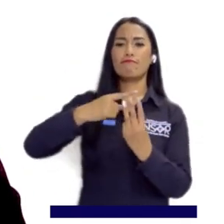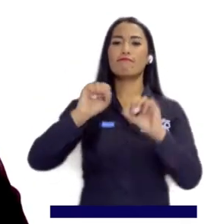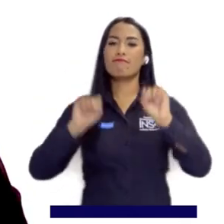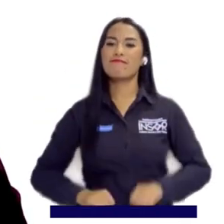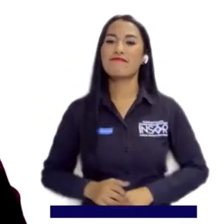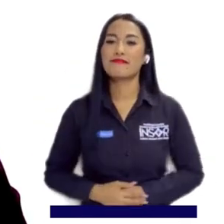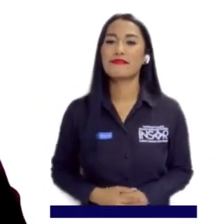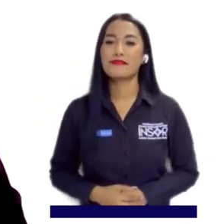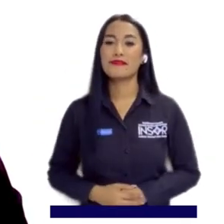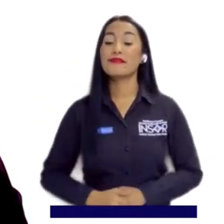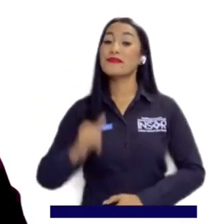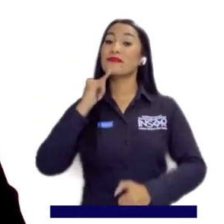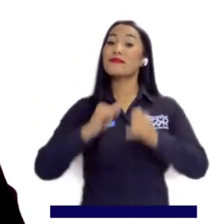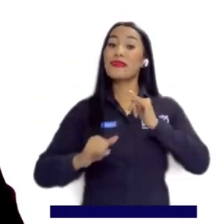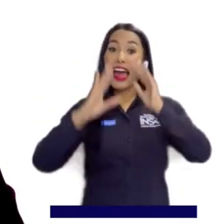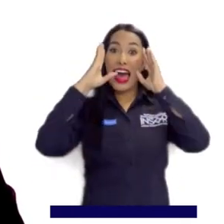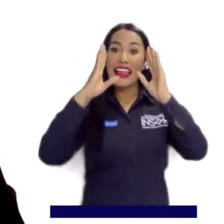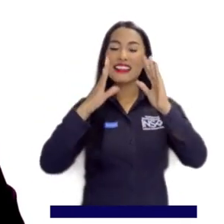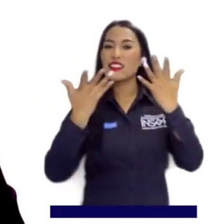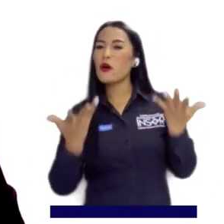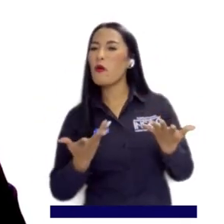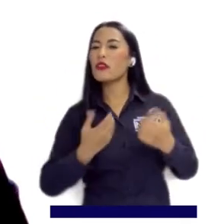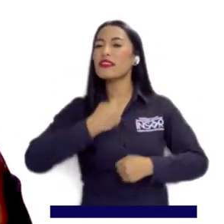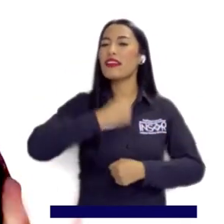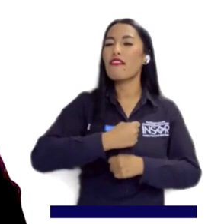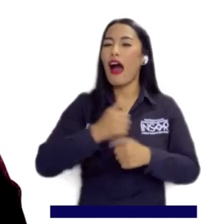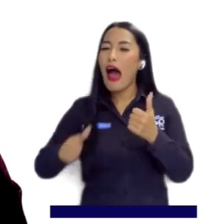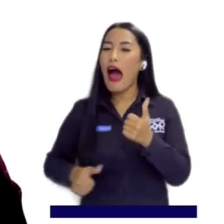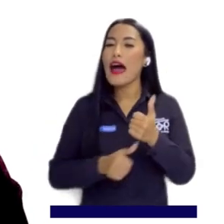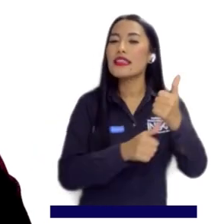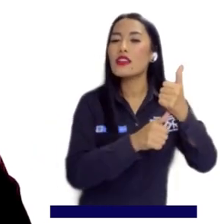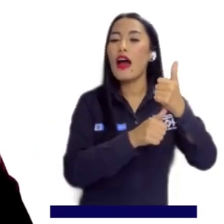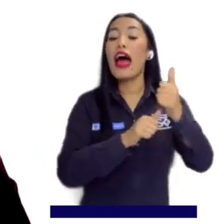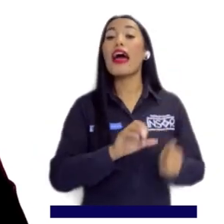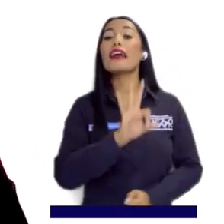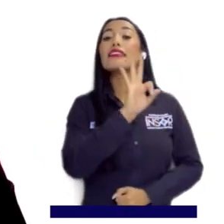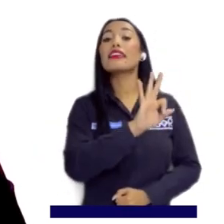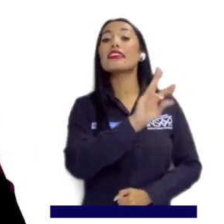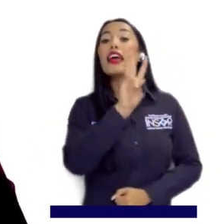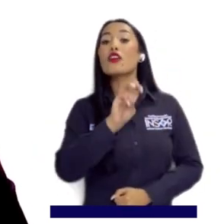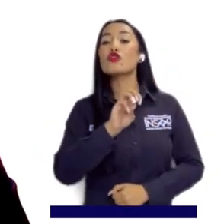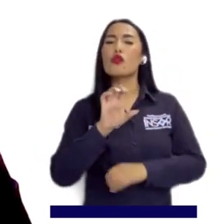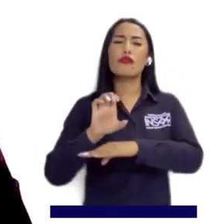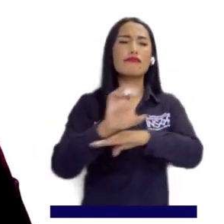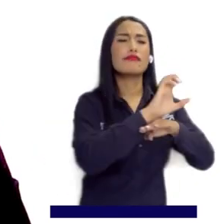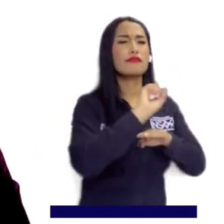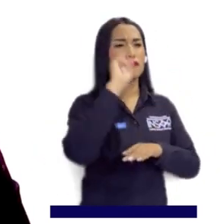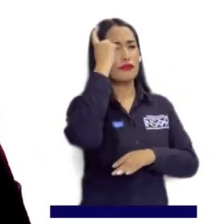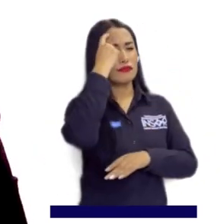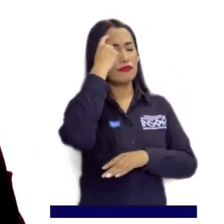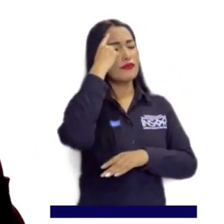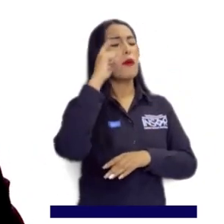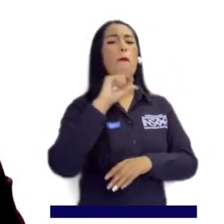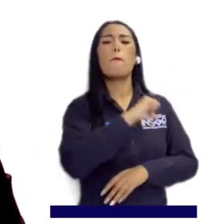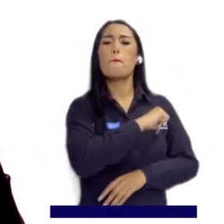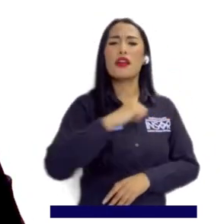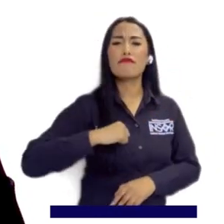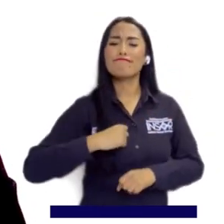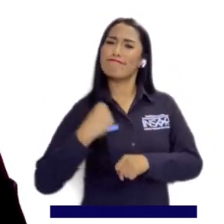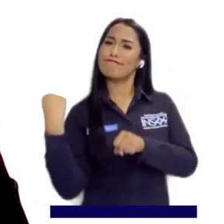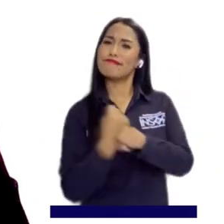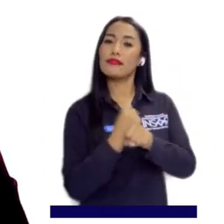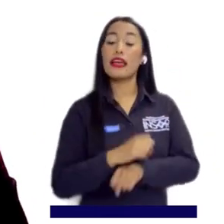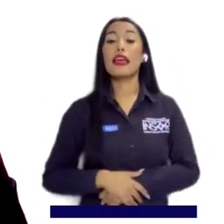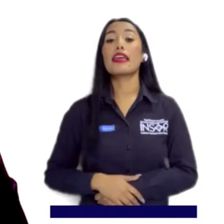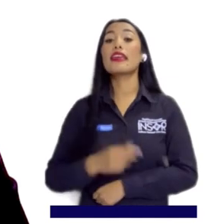condicionamiento por su condición de discapacidad. Por último, atendiendo nuestra labor asesora, trabajamos con 38 entidades públicas